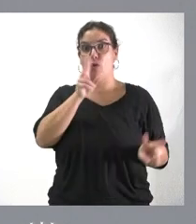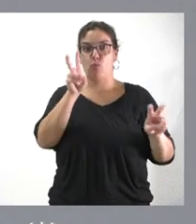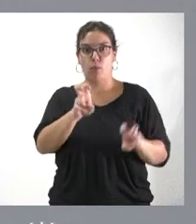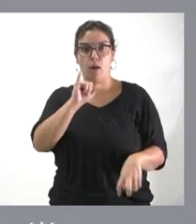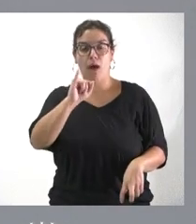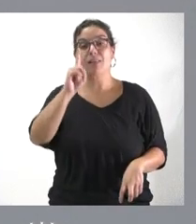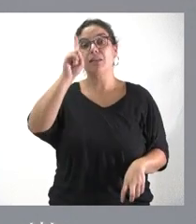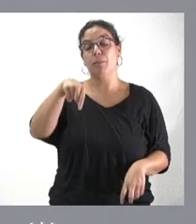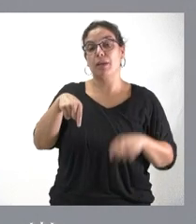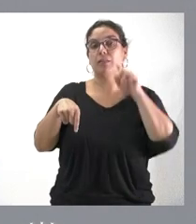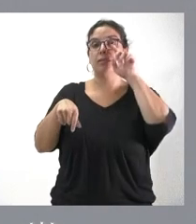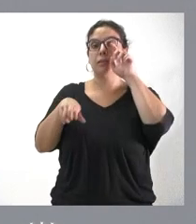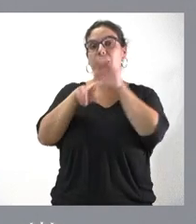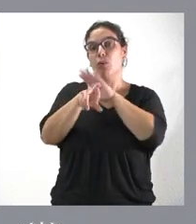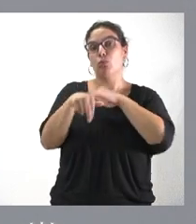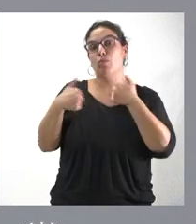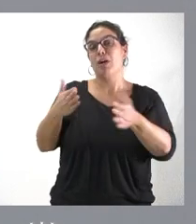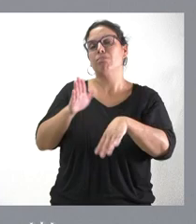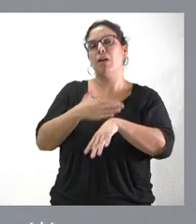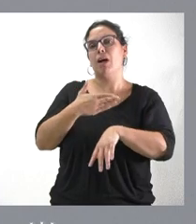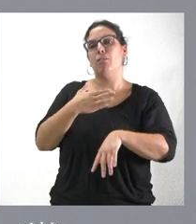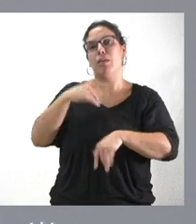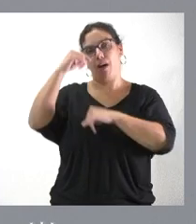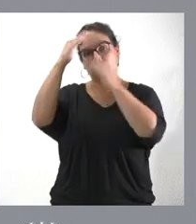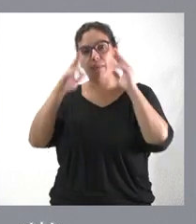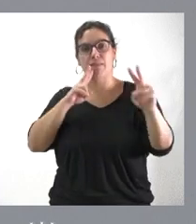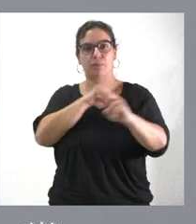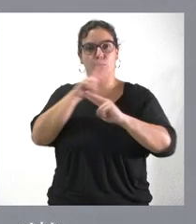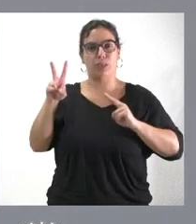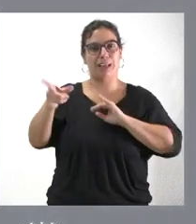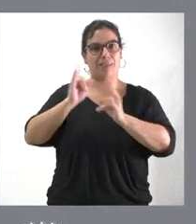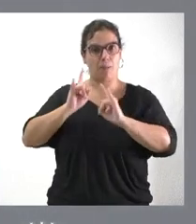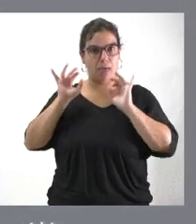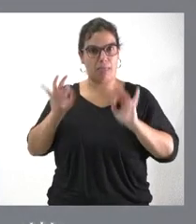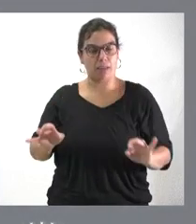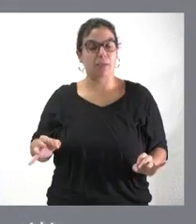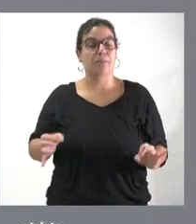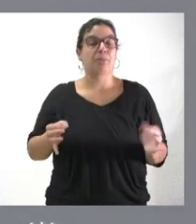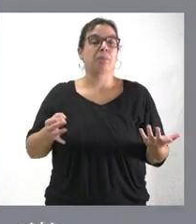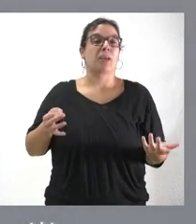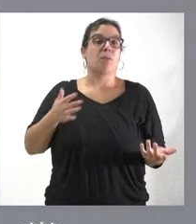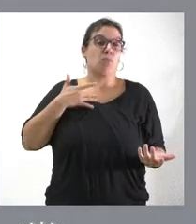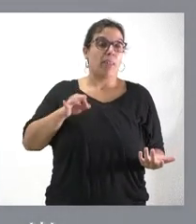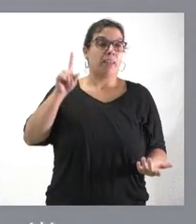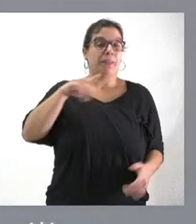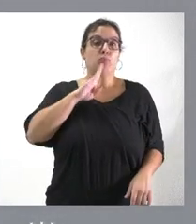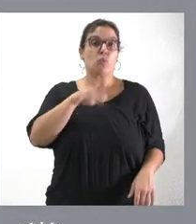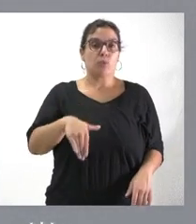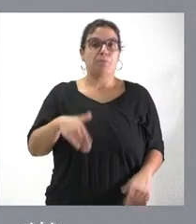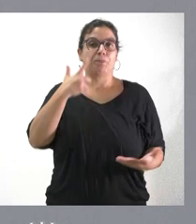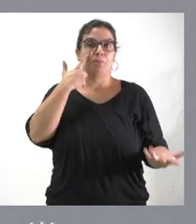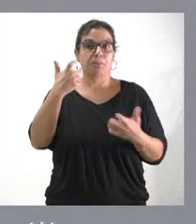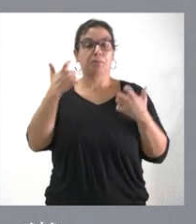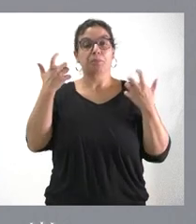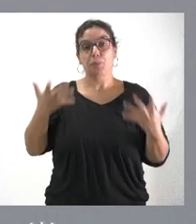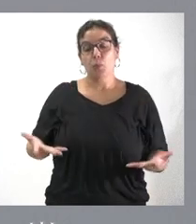último, se disponen de más recursos para atender la respuesta a estas llamadas. Quizá es oportuno significar que